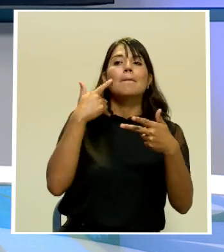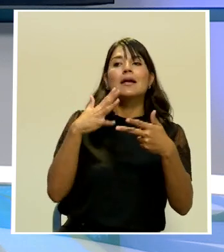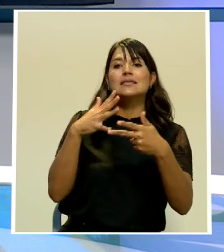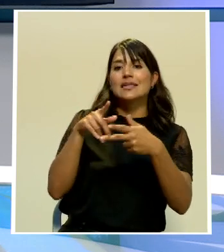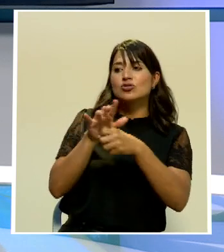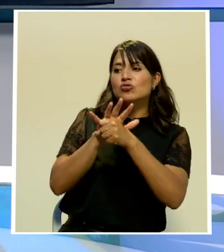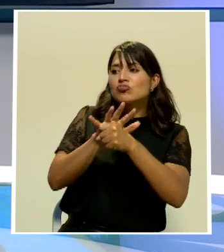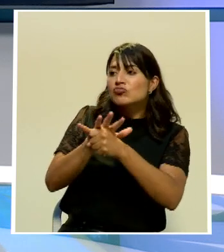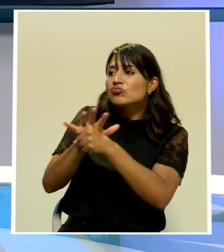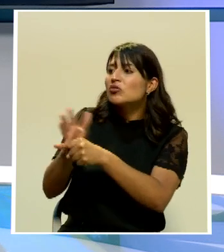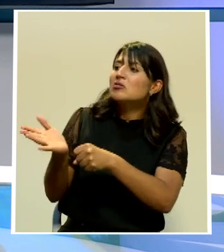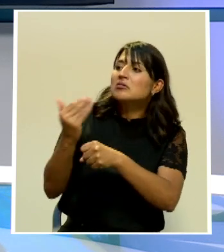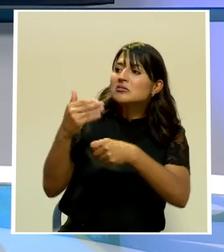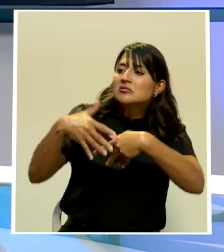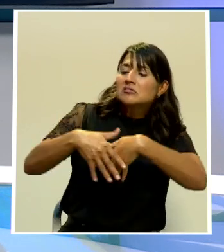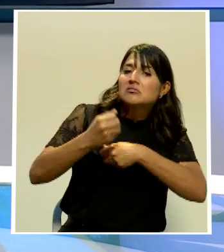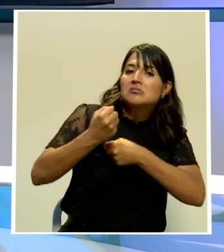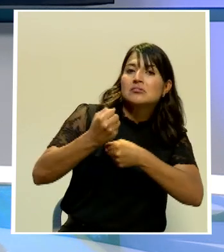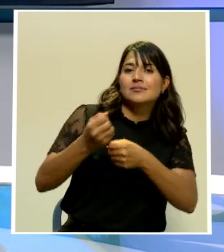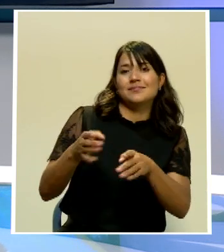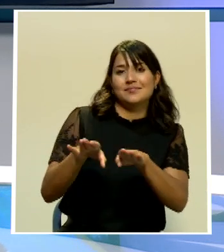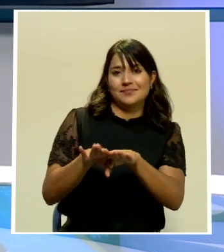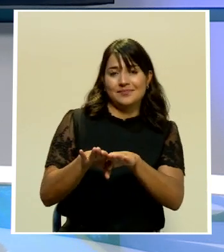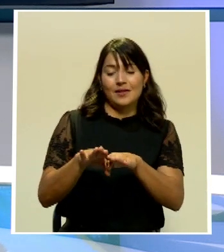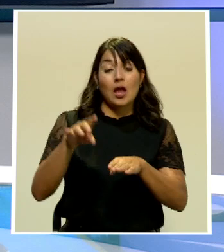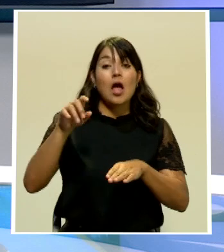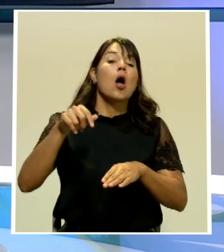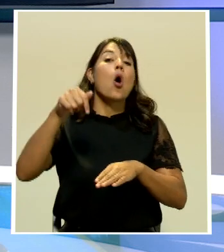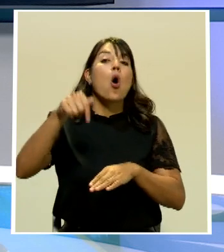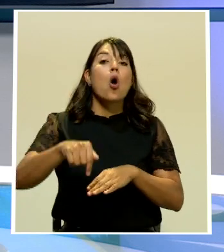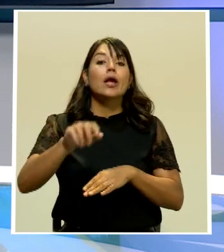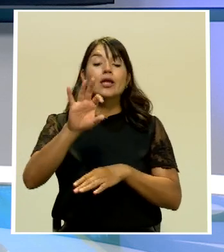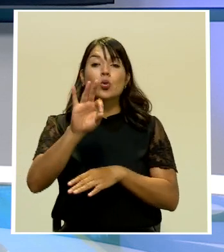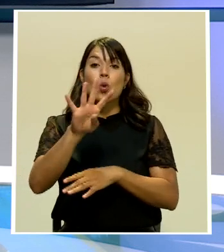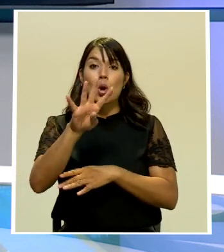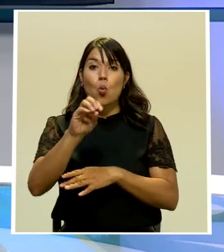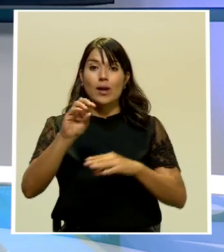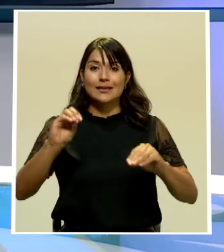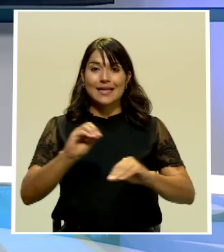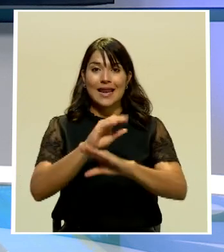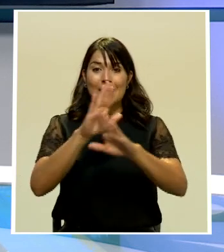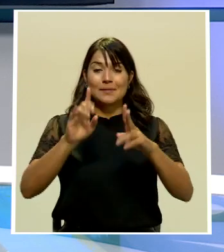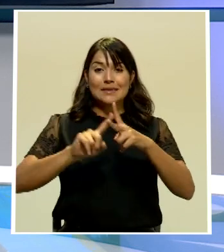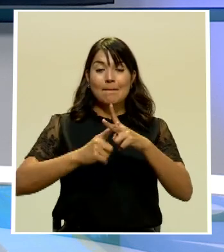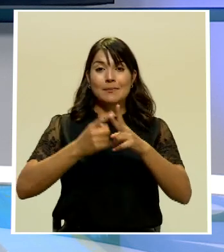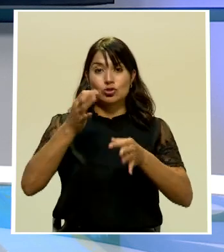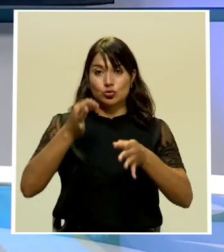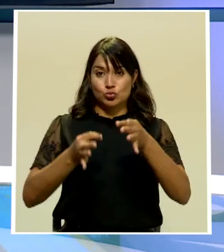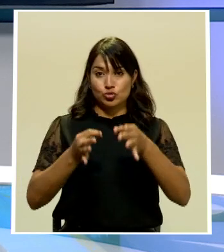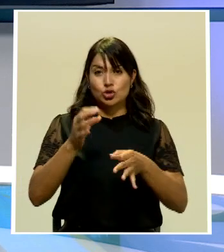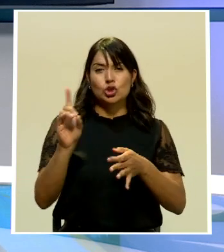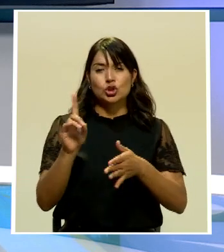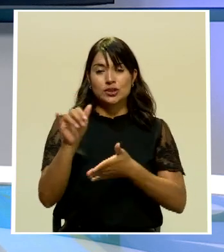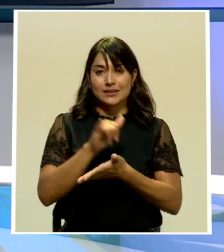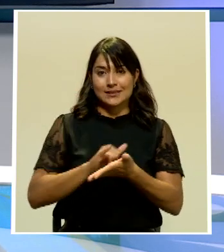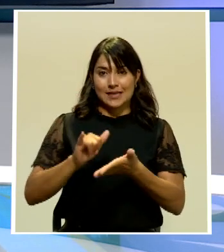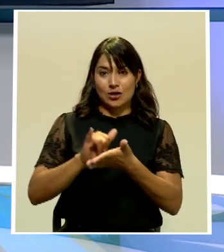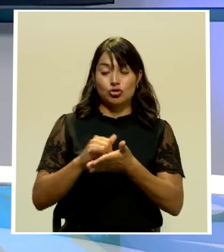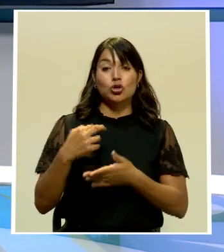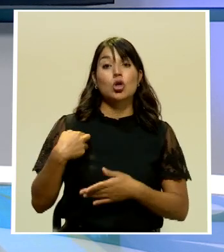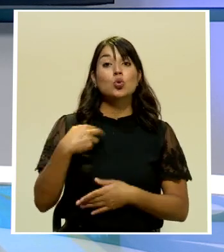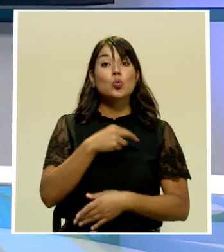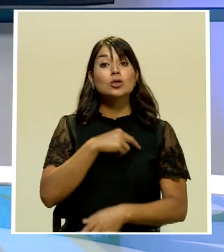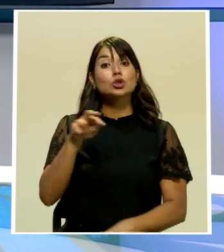La audiencia inició a las 9 y 40 de la mañana en el juzgado penal de San José. Nuestro compañero